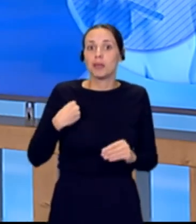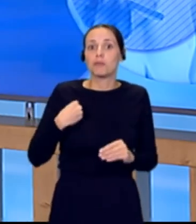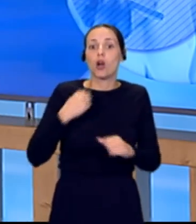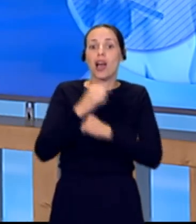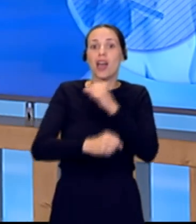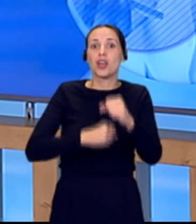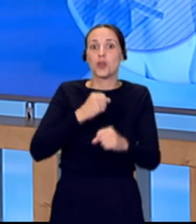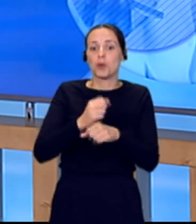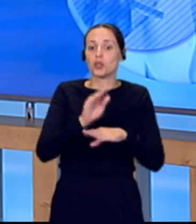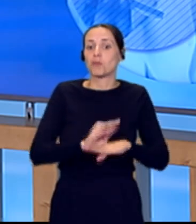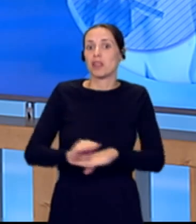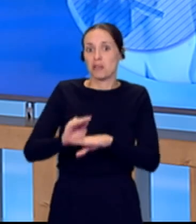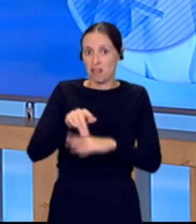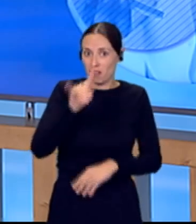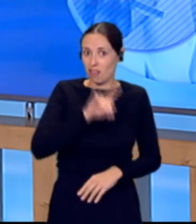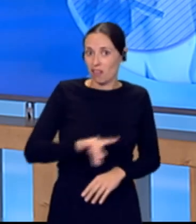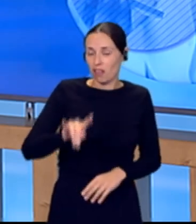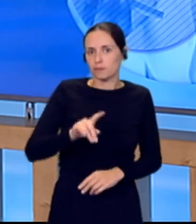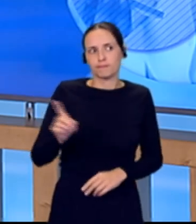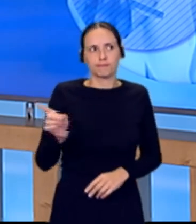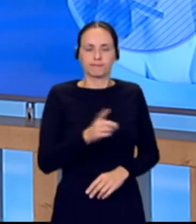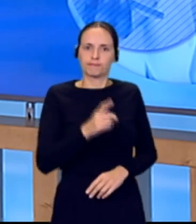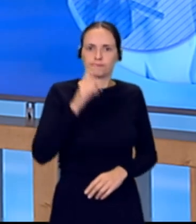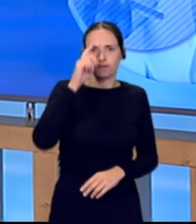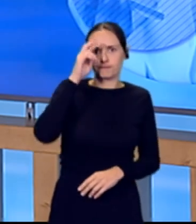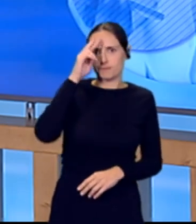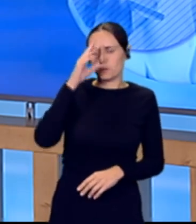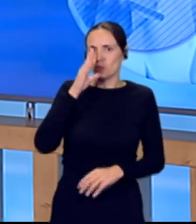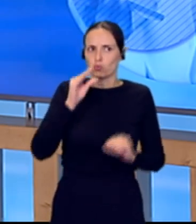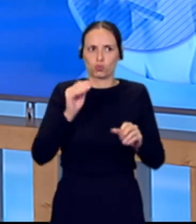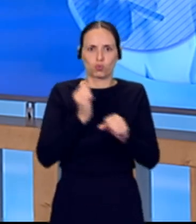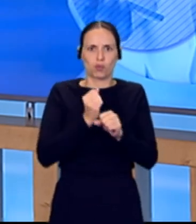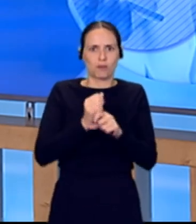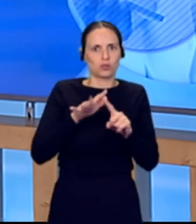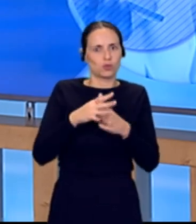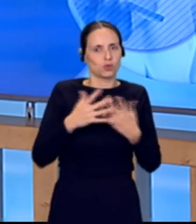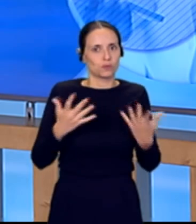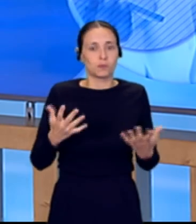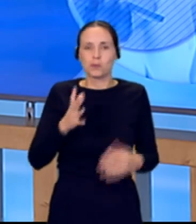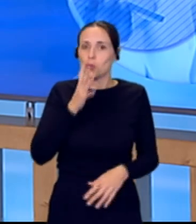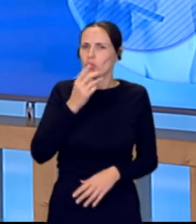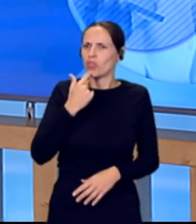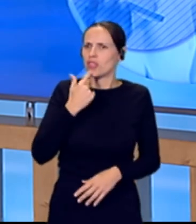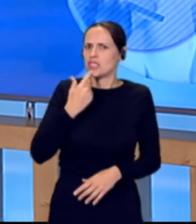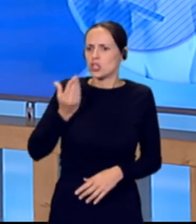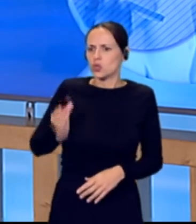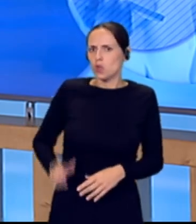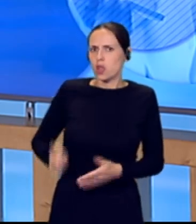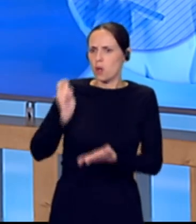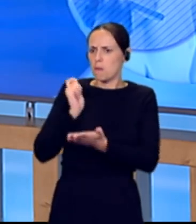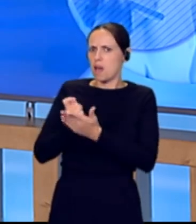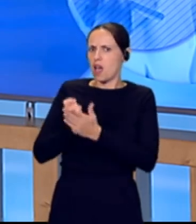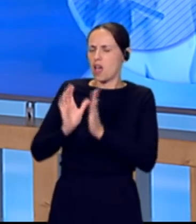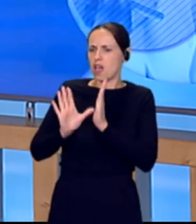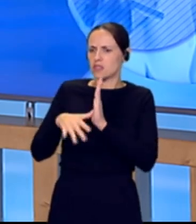los aeropuertos aquí en el archipiélago están preocupados por su situación laboral. Denuncian retrasos en los pagos y también condiciones